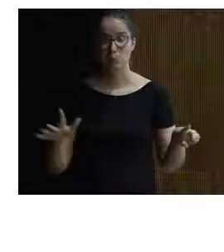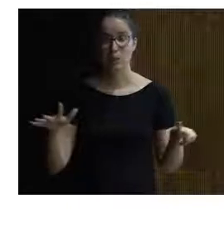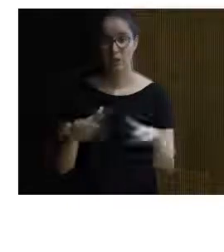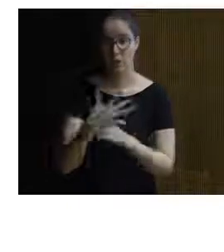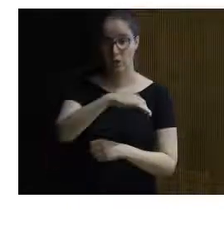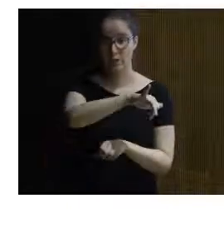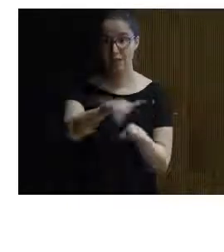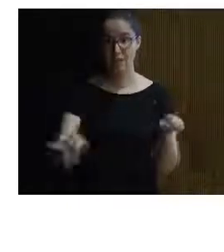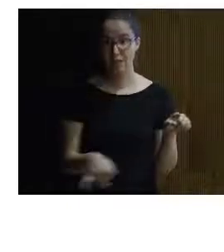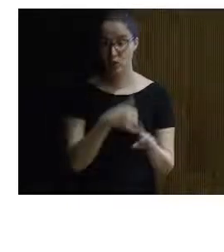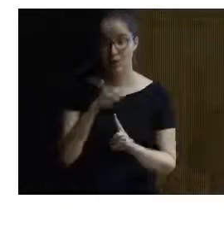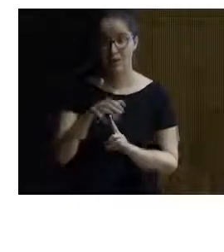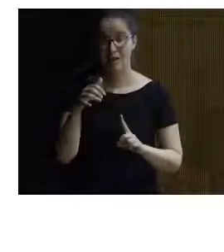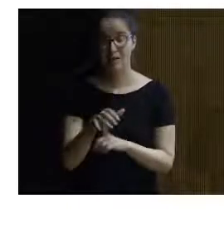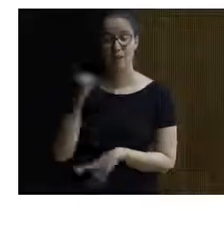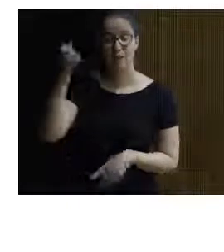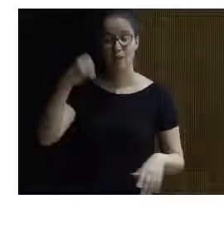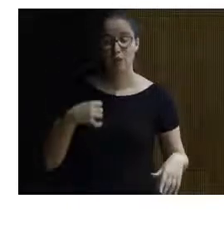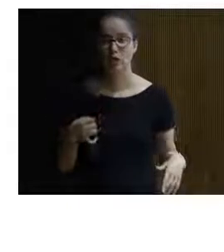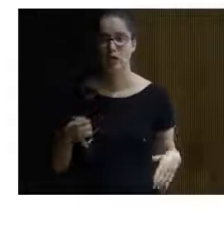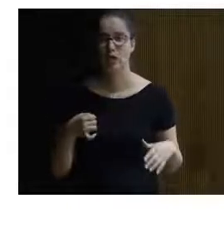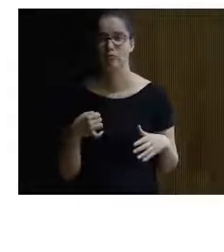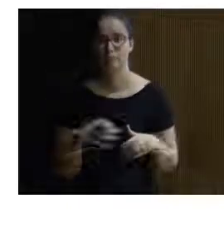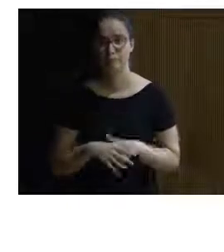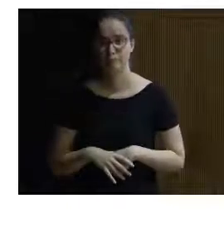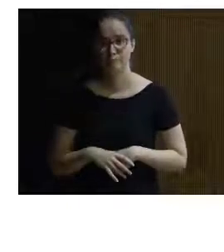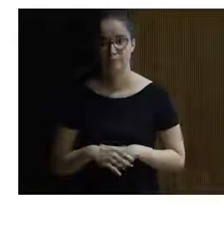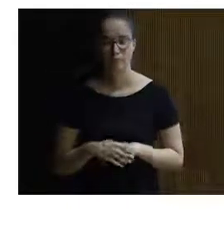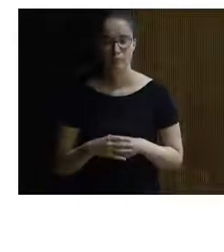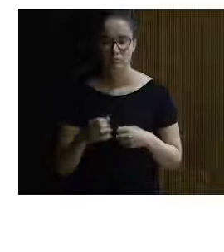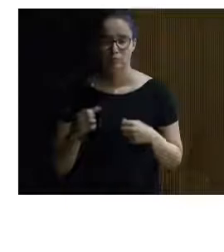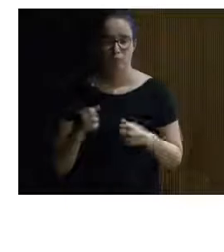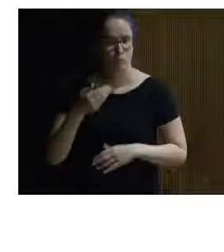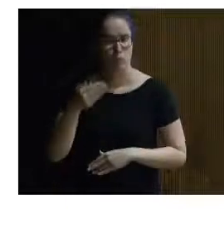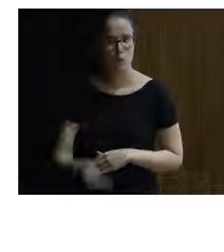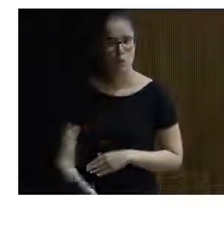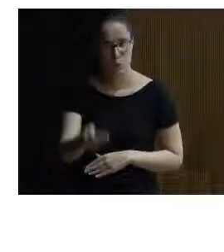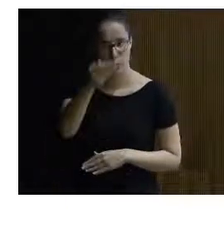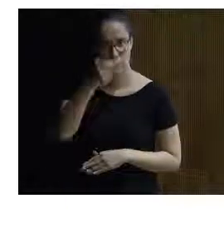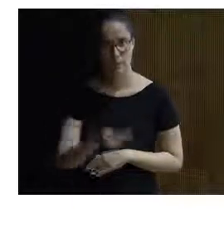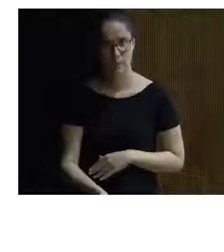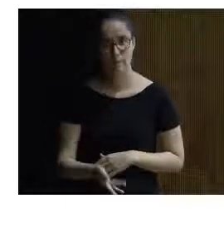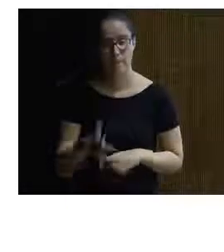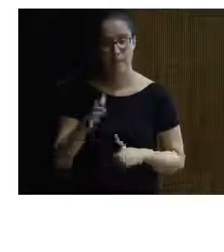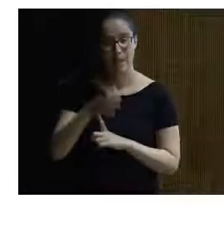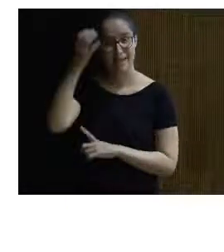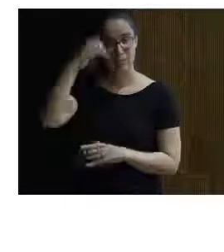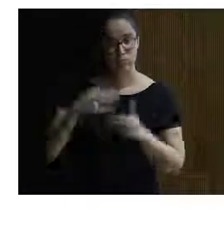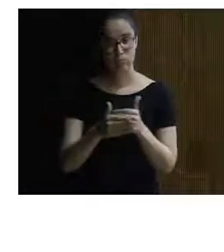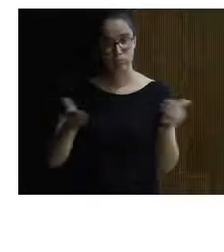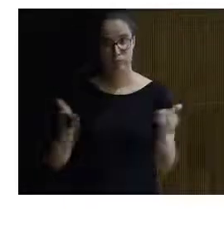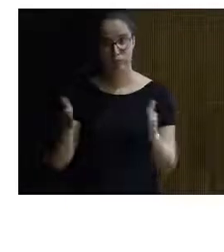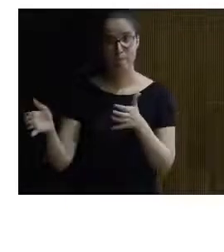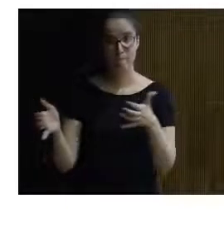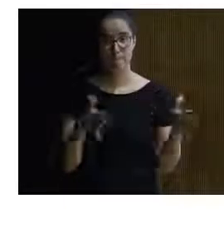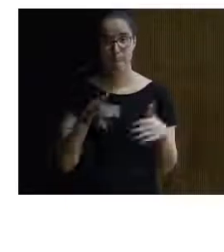y el entorno del Parque de la Prehistoria es una de las principales fuertes que tiene el Parque de la Prehistoria se inaugura en el mes